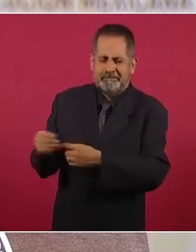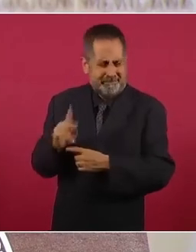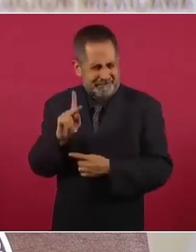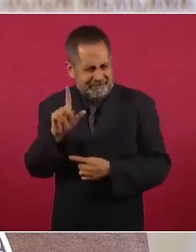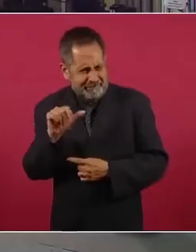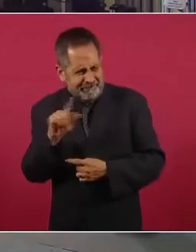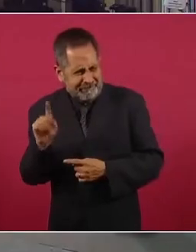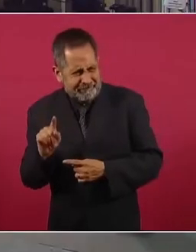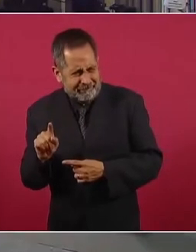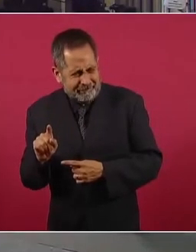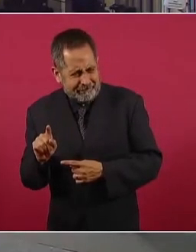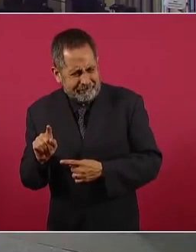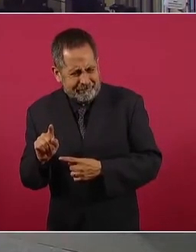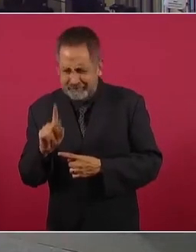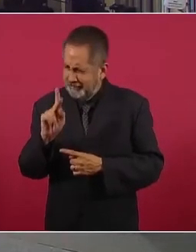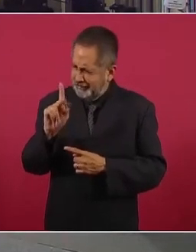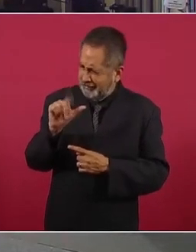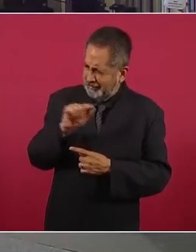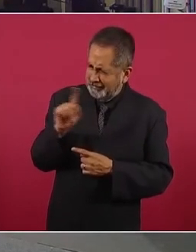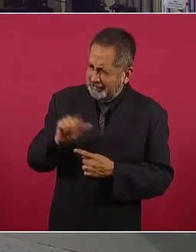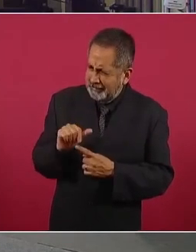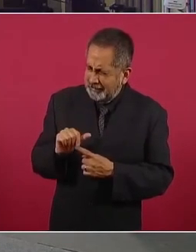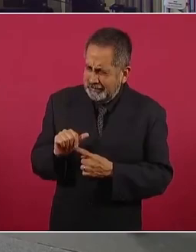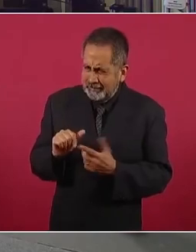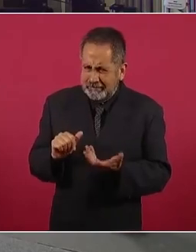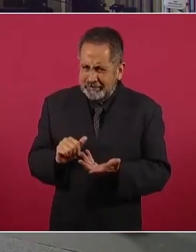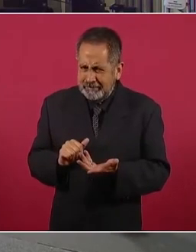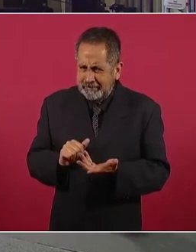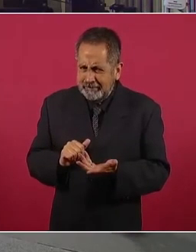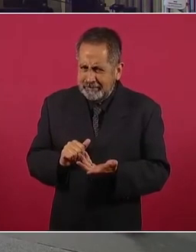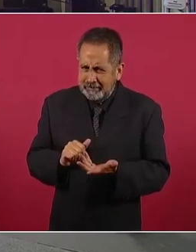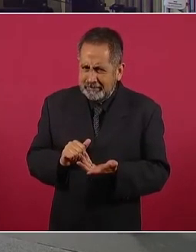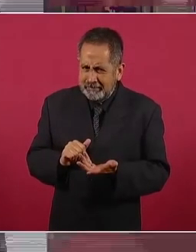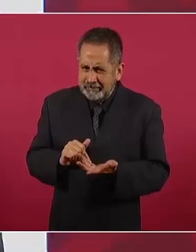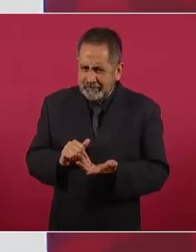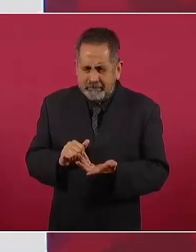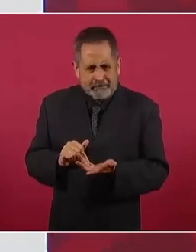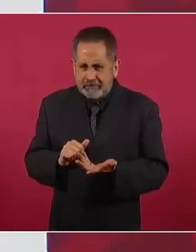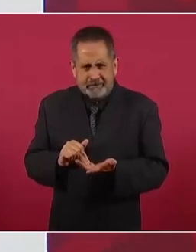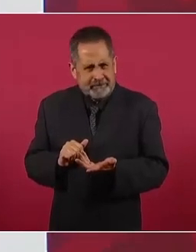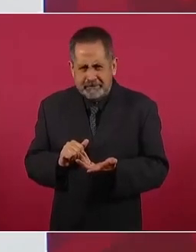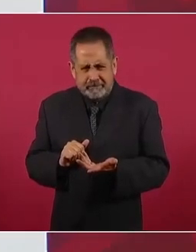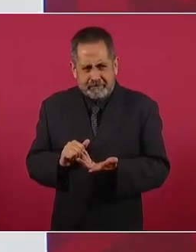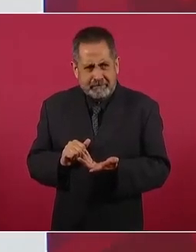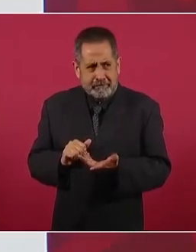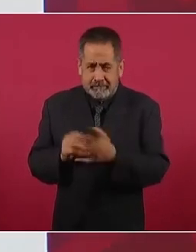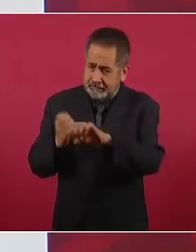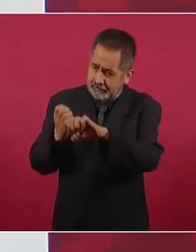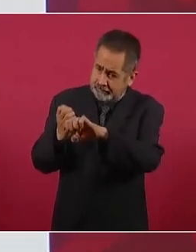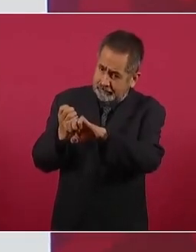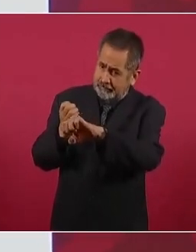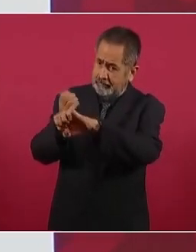No, yo no digo, pero digo, el Estado de México es un